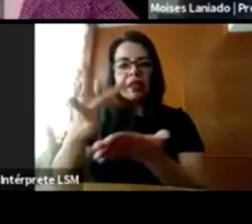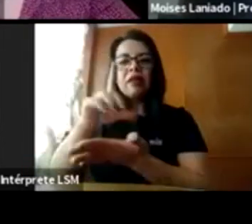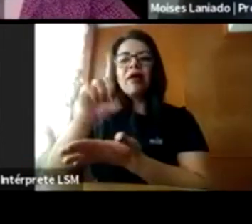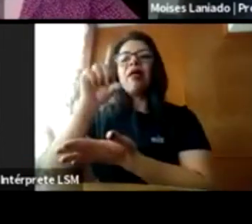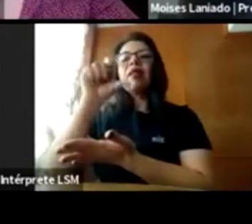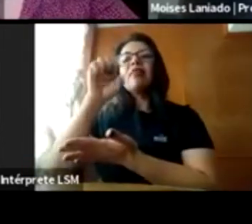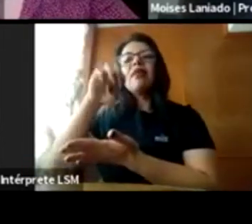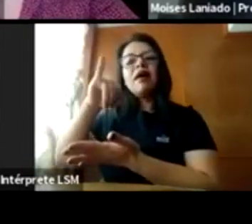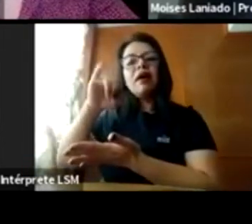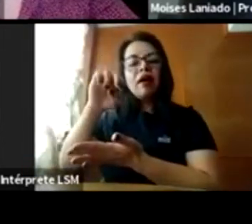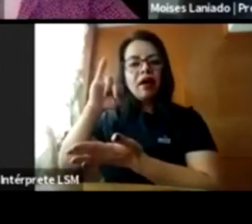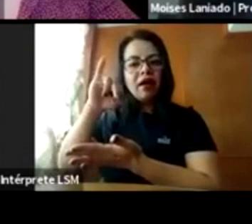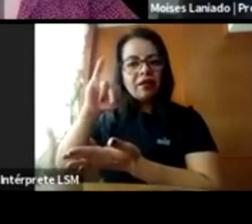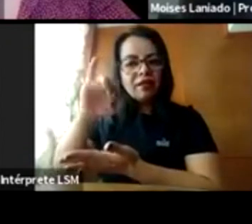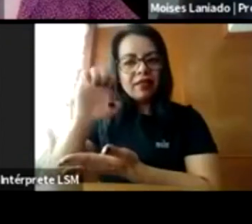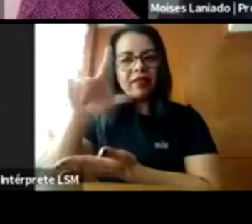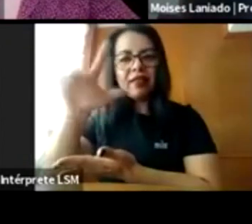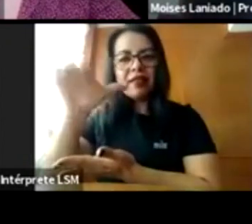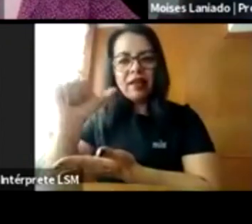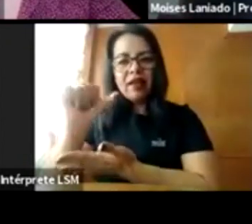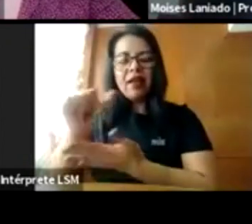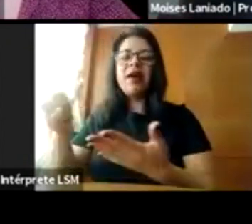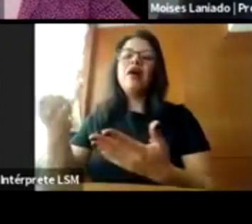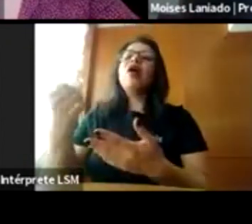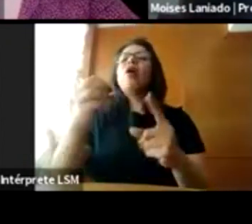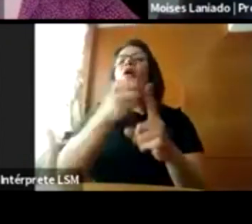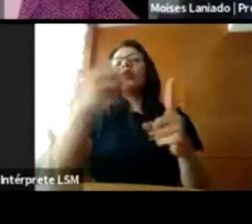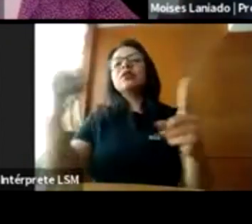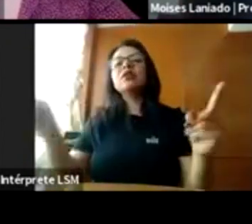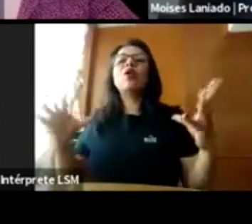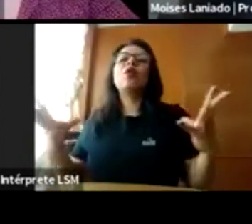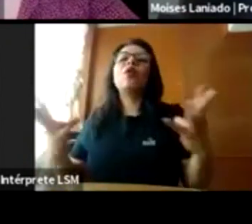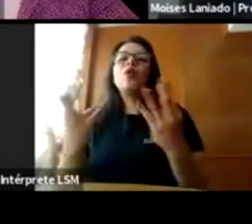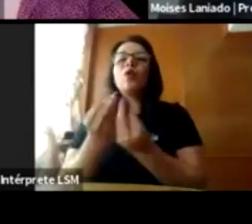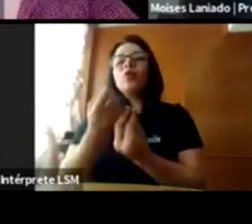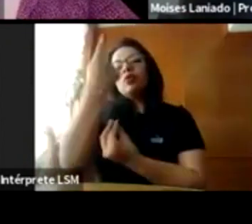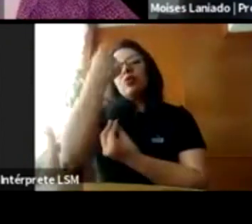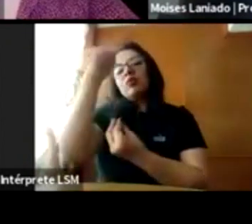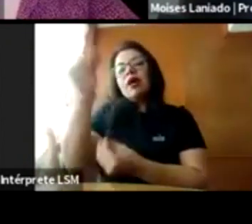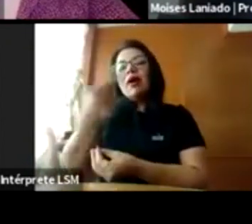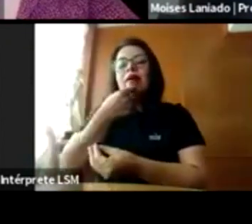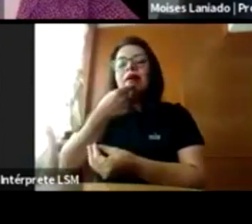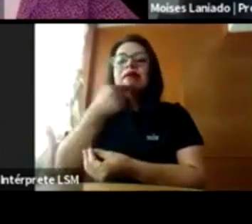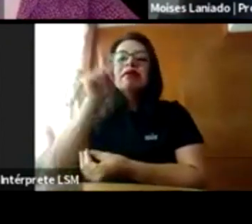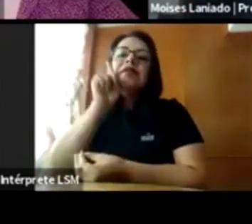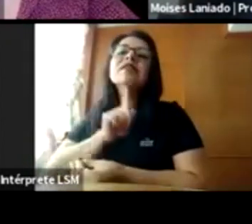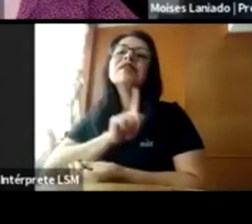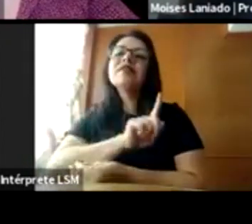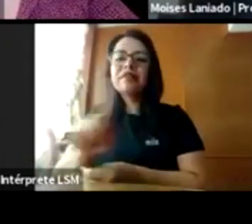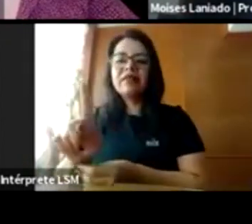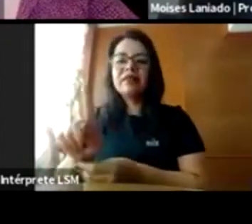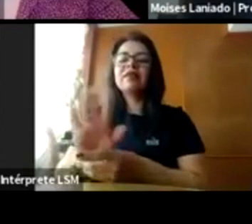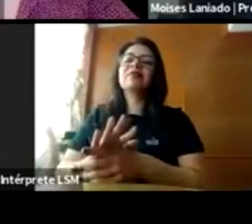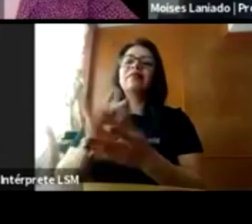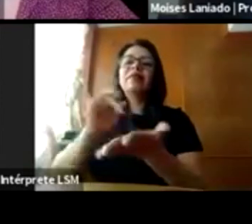justamente de esta organización, Juntos por las Niñas, Together for Girls. Gracias, Daniela, por acompañarnos. ¿Cómo estás?